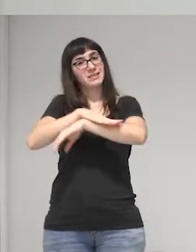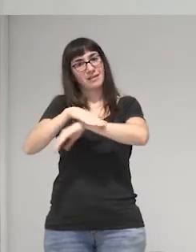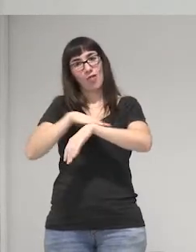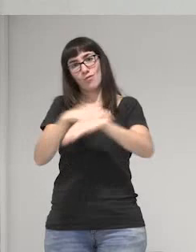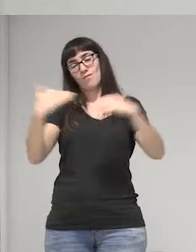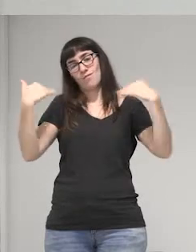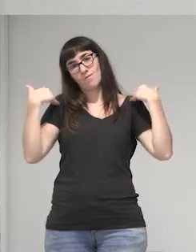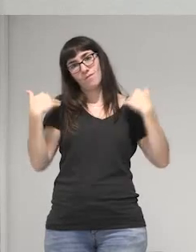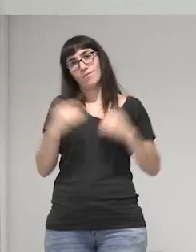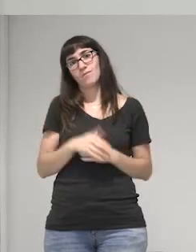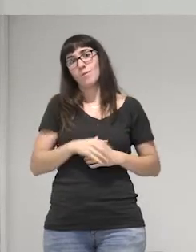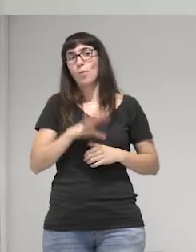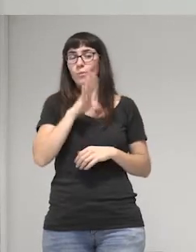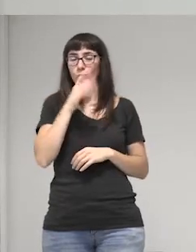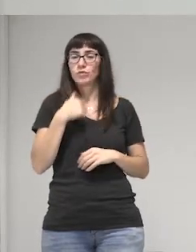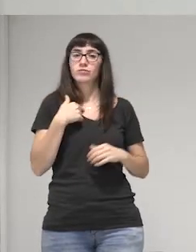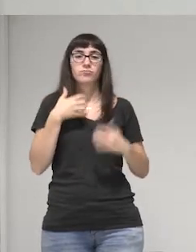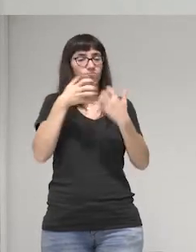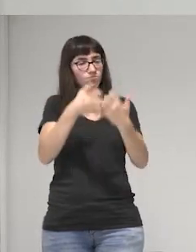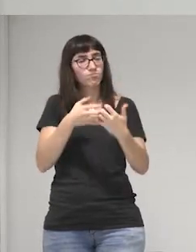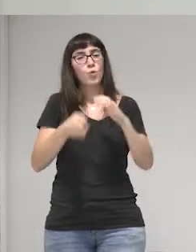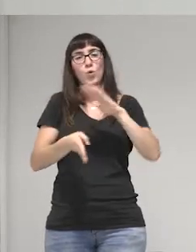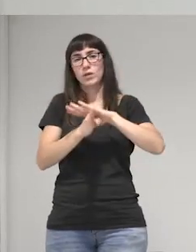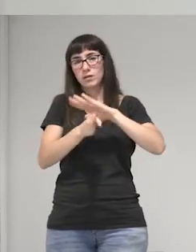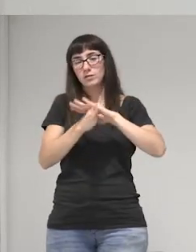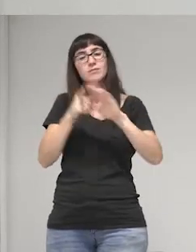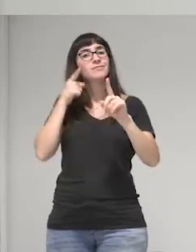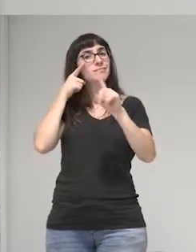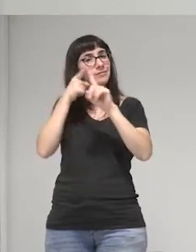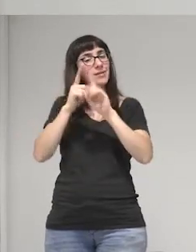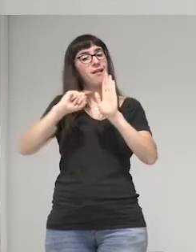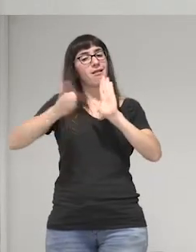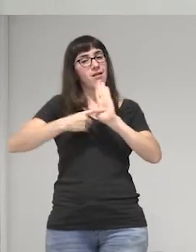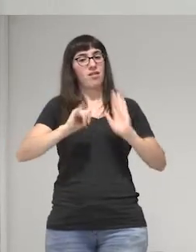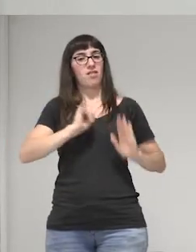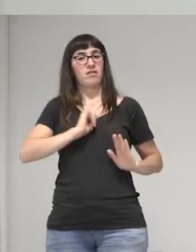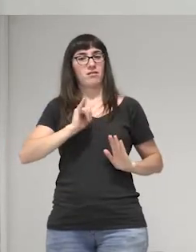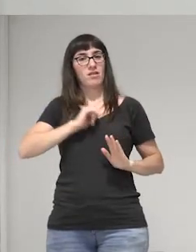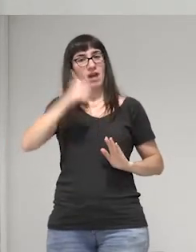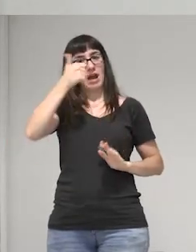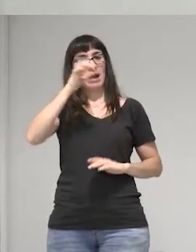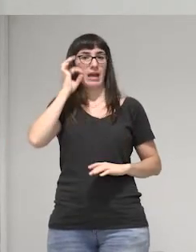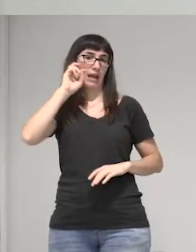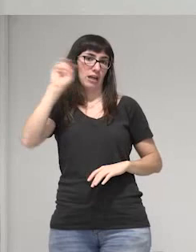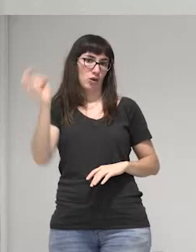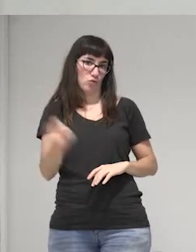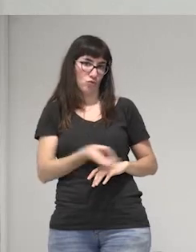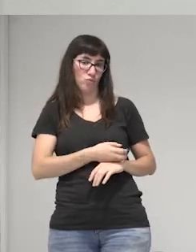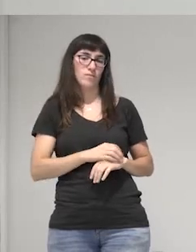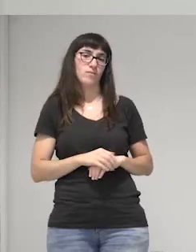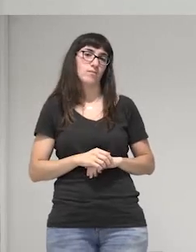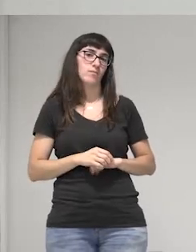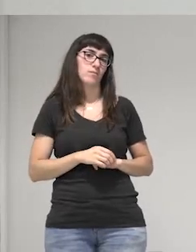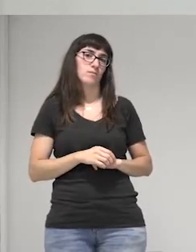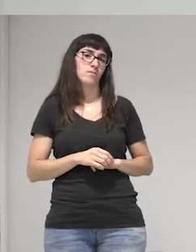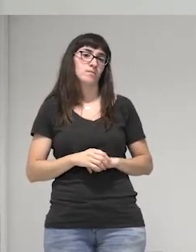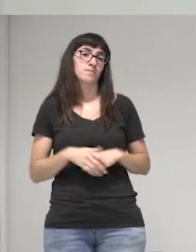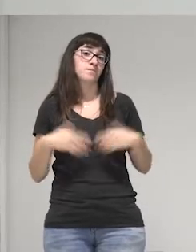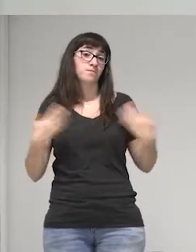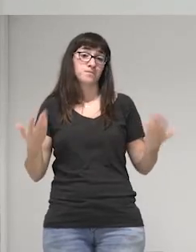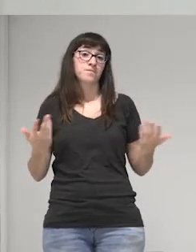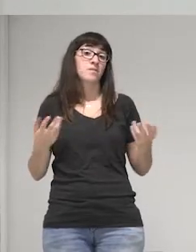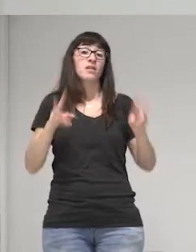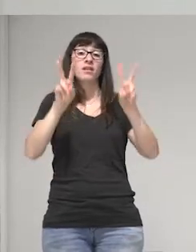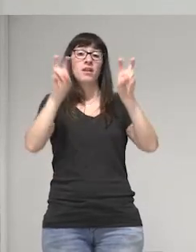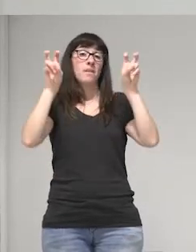por eso vamos a seguir luchando por una ley de identidad de género en Guatemala y bueno a todo esto el tema